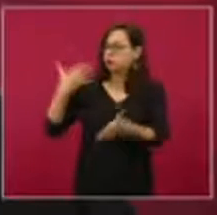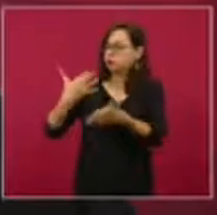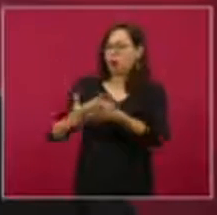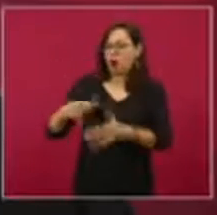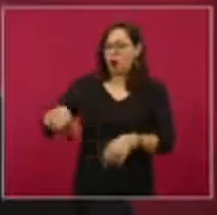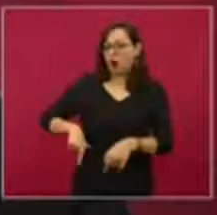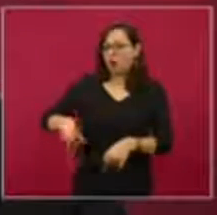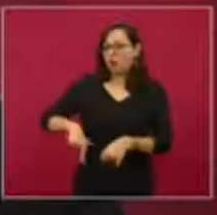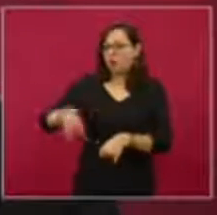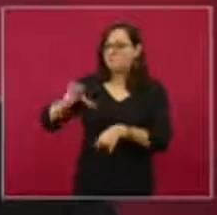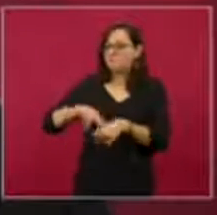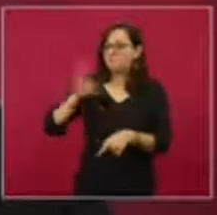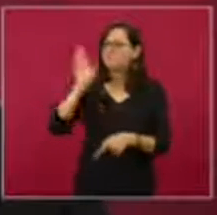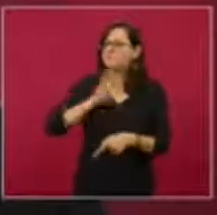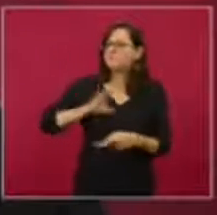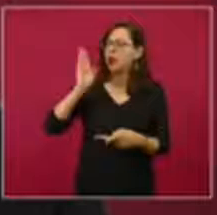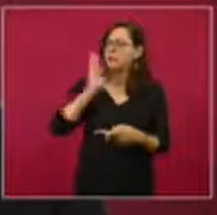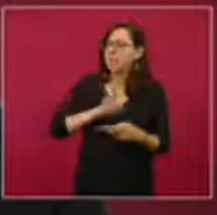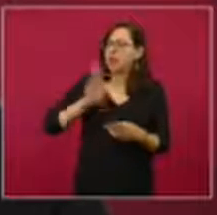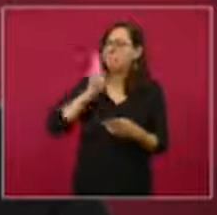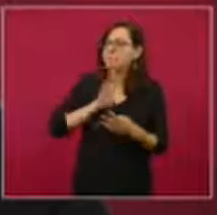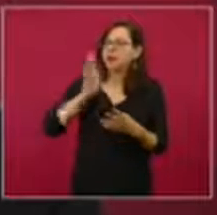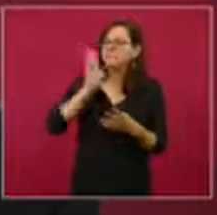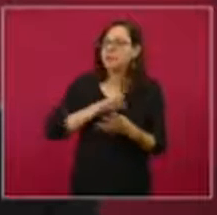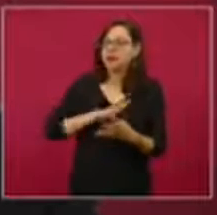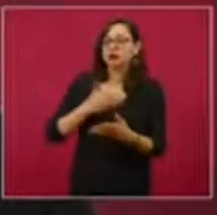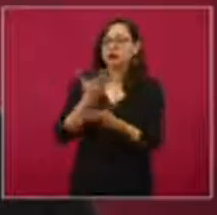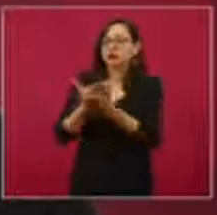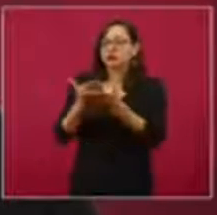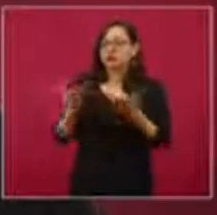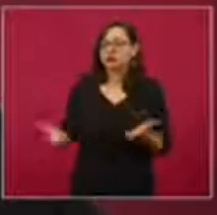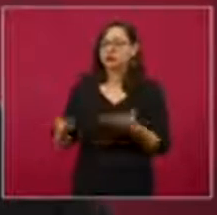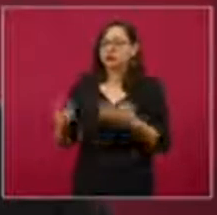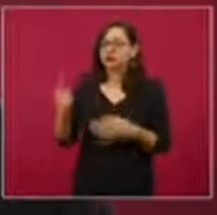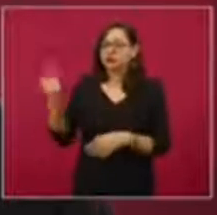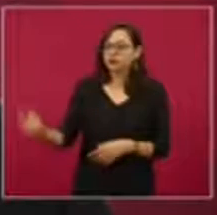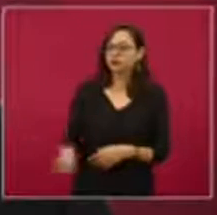García. Porque, desgraciadamente,